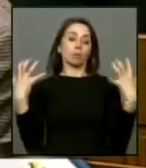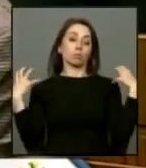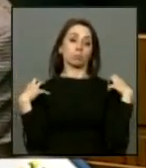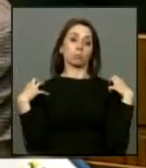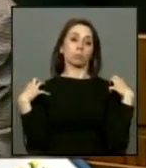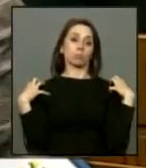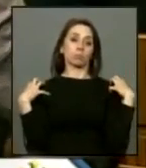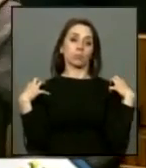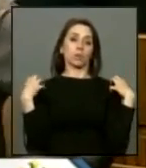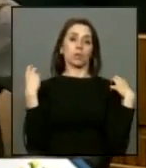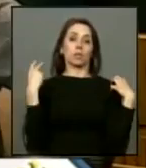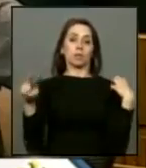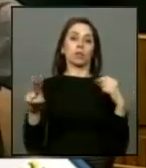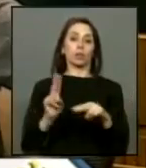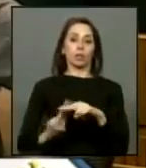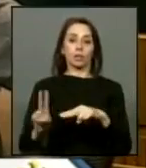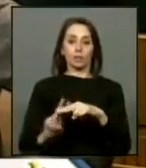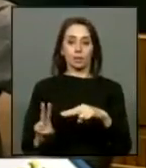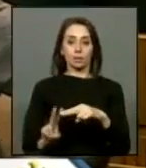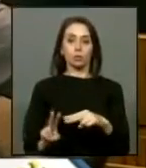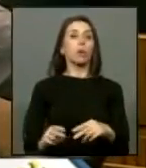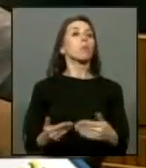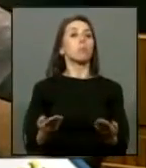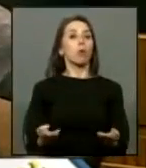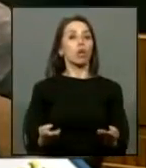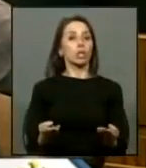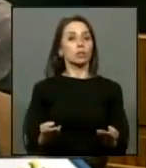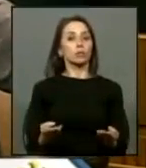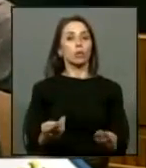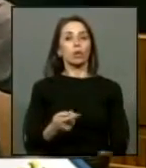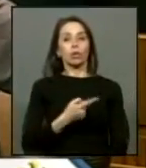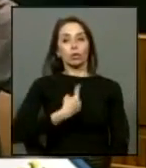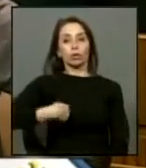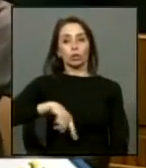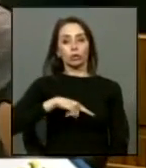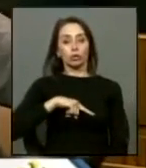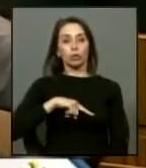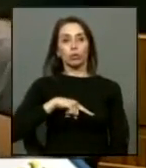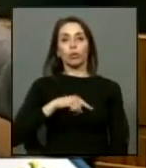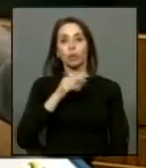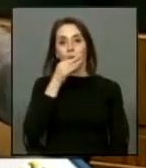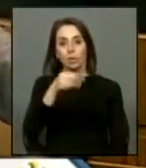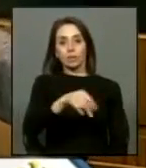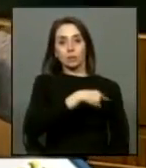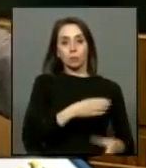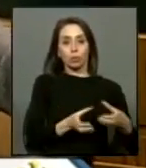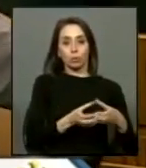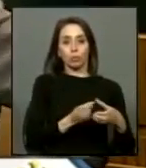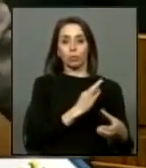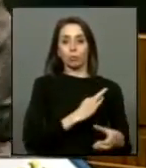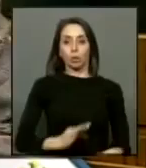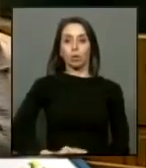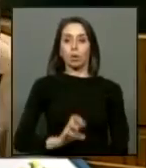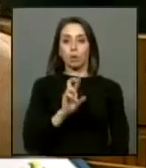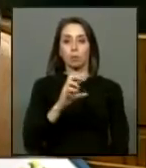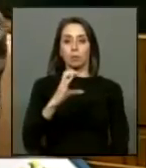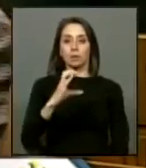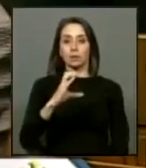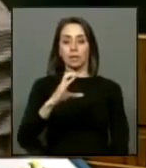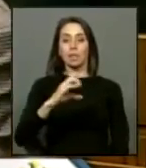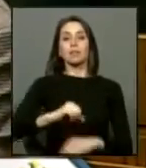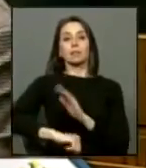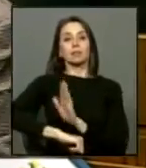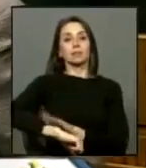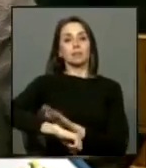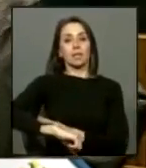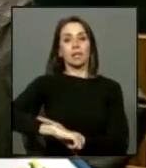de sus propios actos por ello nos pronunciamos categóricamente como bancada Partido Comunista Izquierda